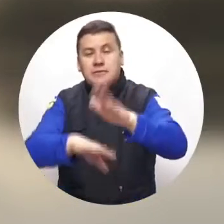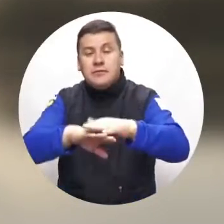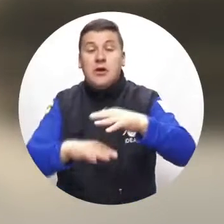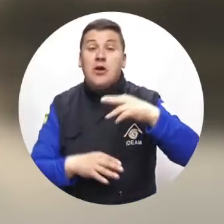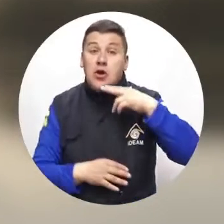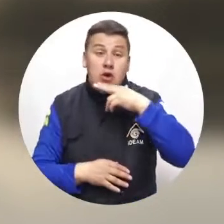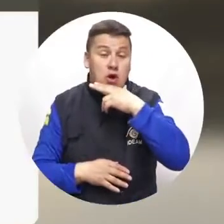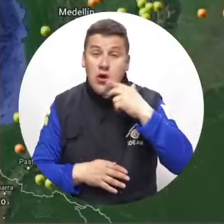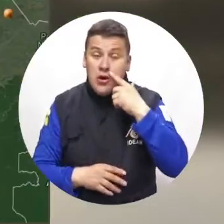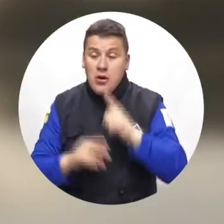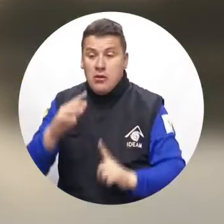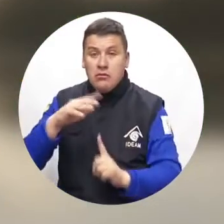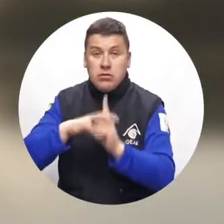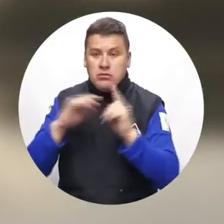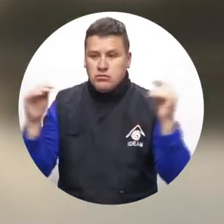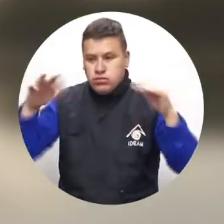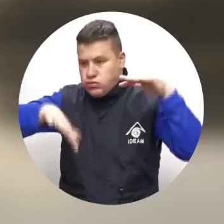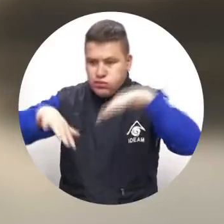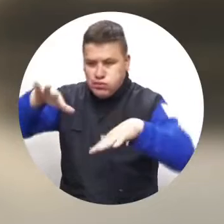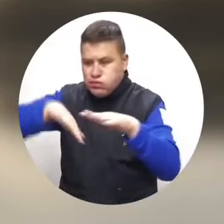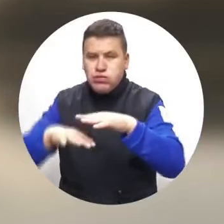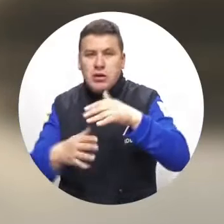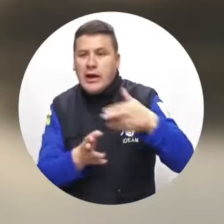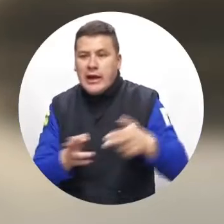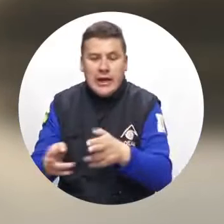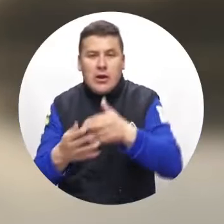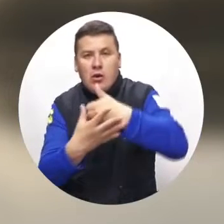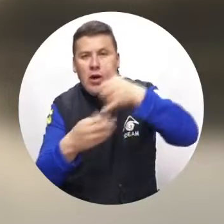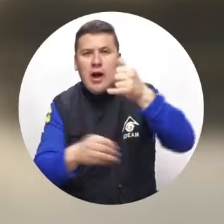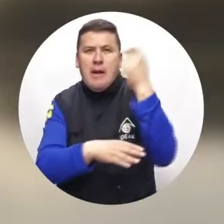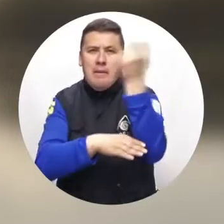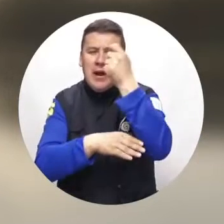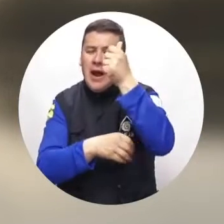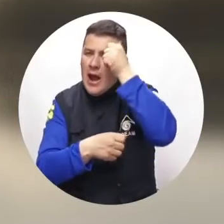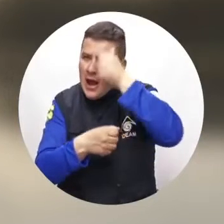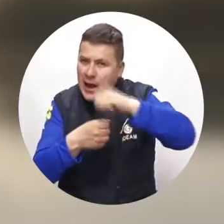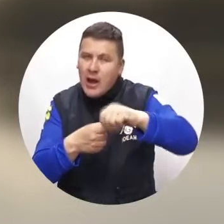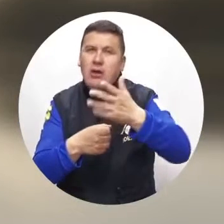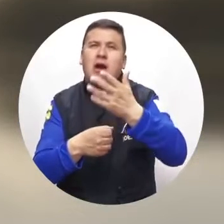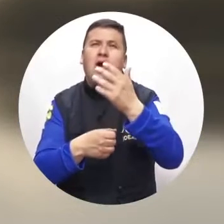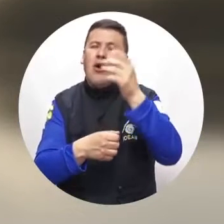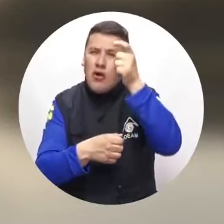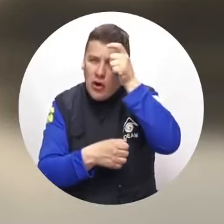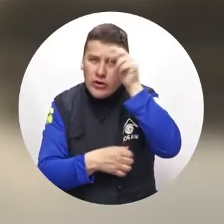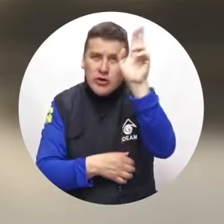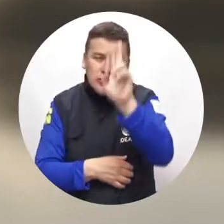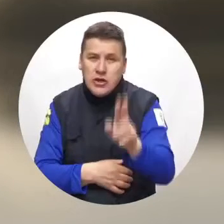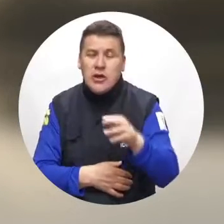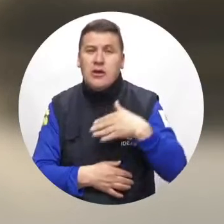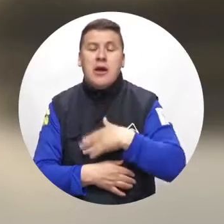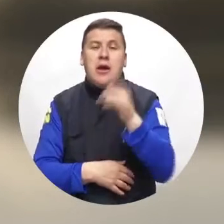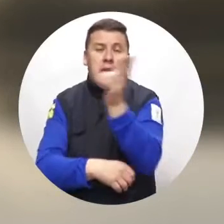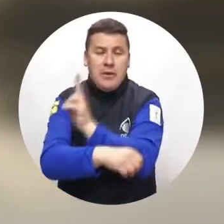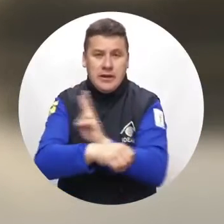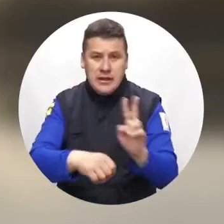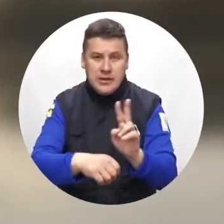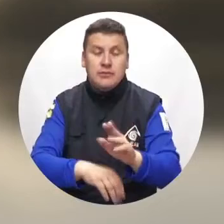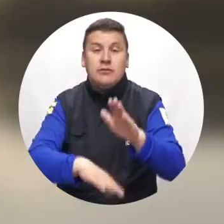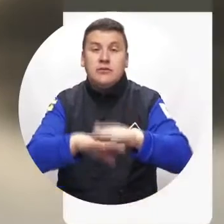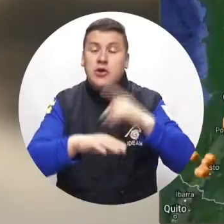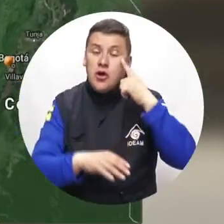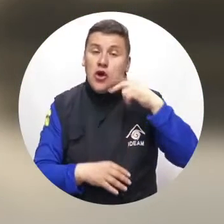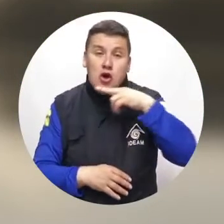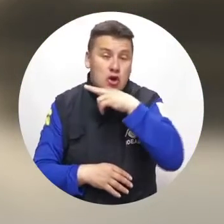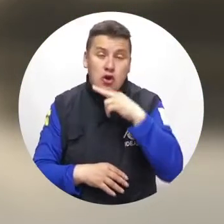El litoral del Pacífico lluvias nubosas y eléctricas en Chocón.